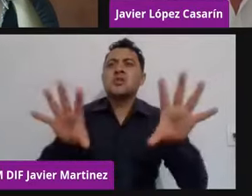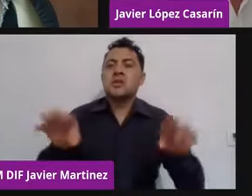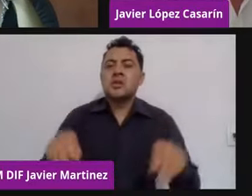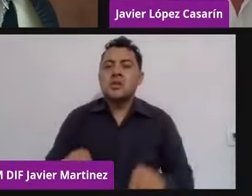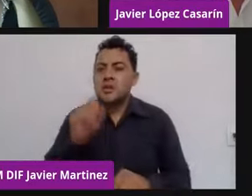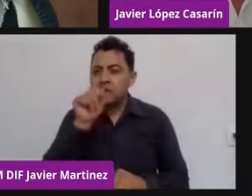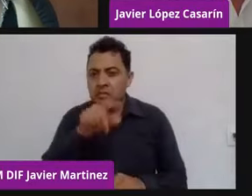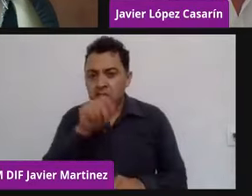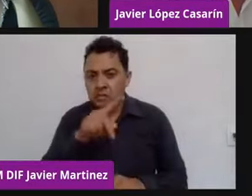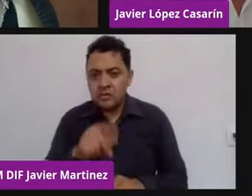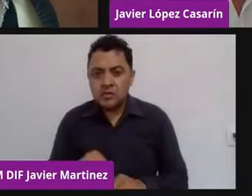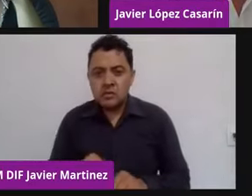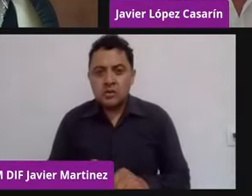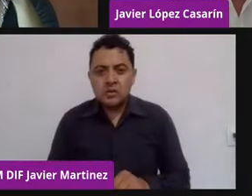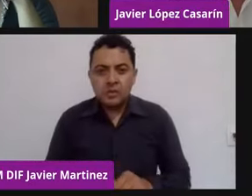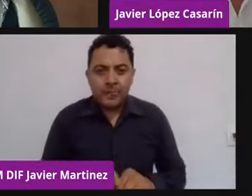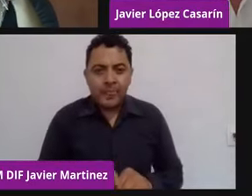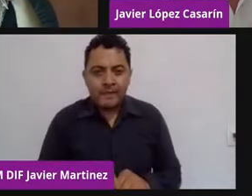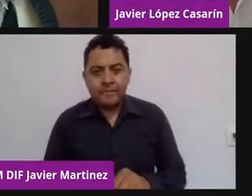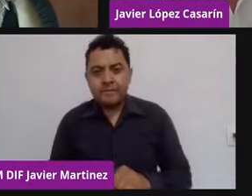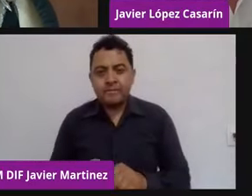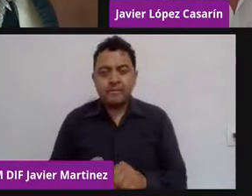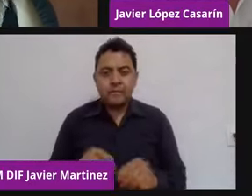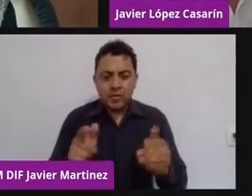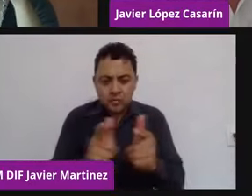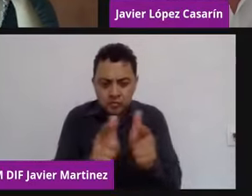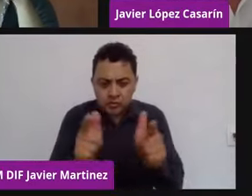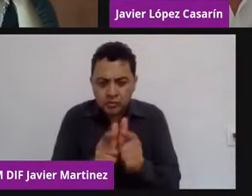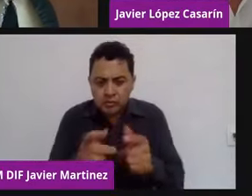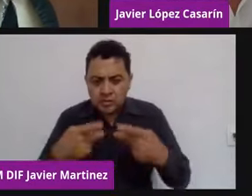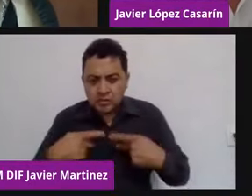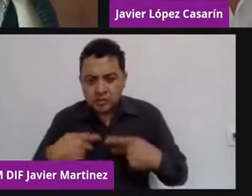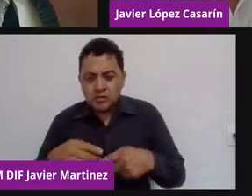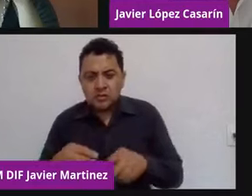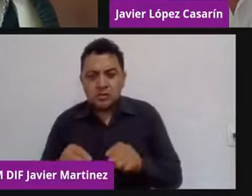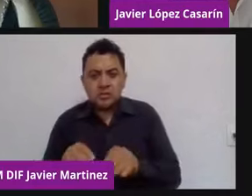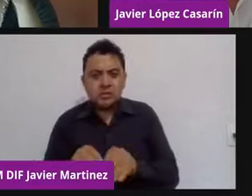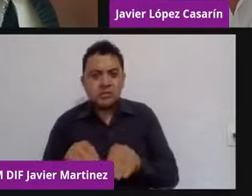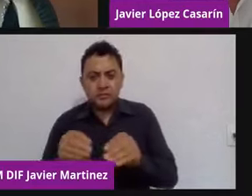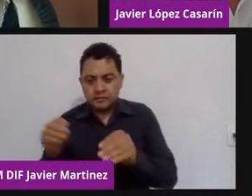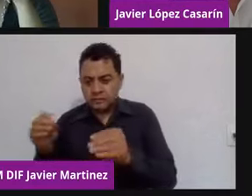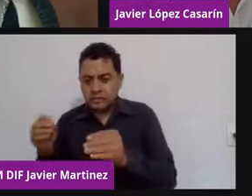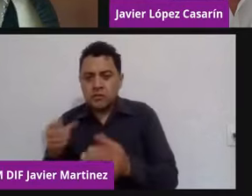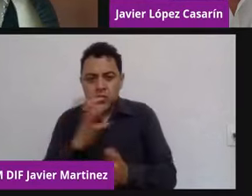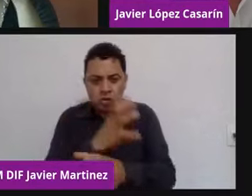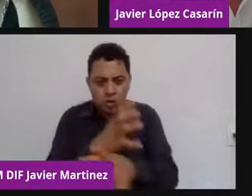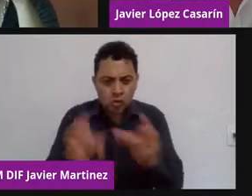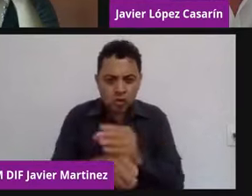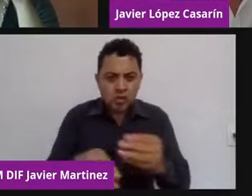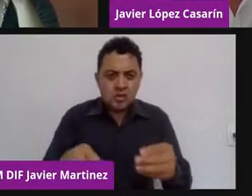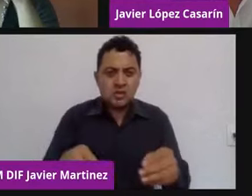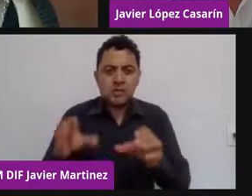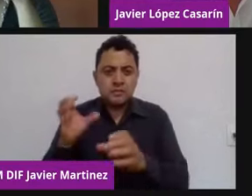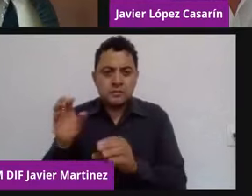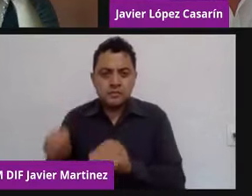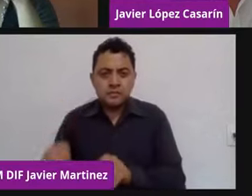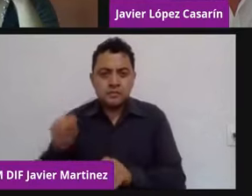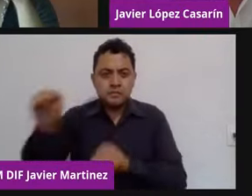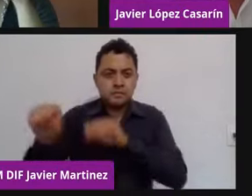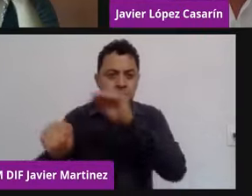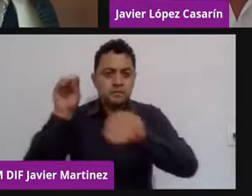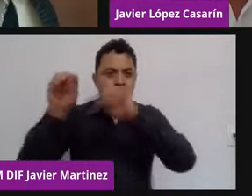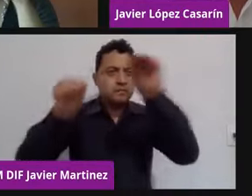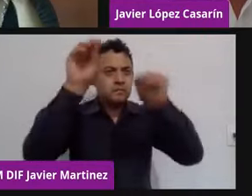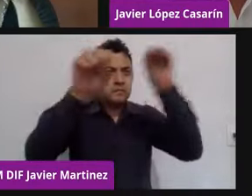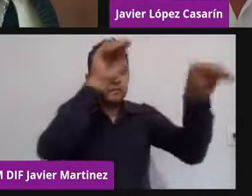si soy ambientalmente responsable, si cuido o no la comunidad donde tengo,